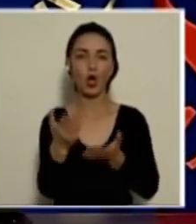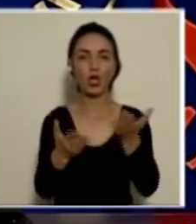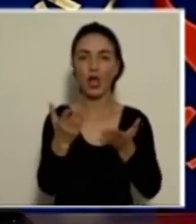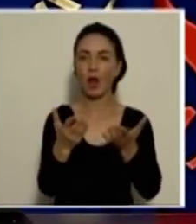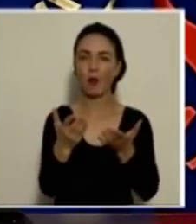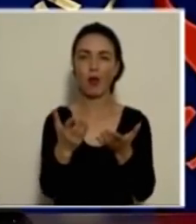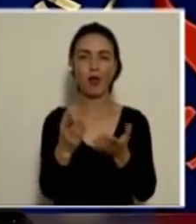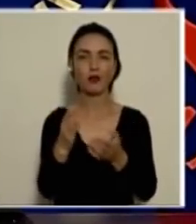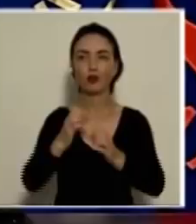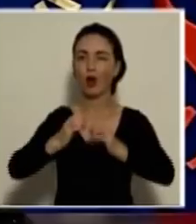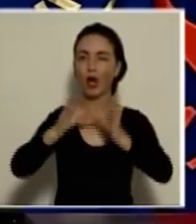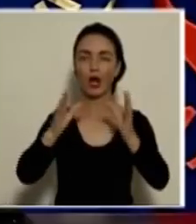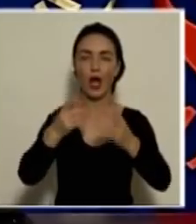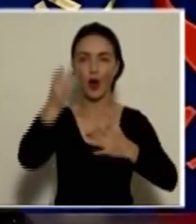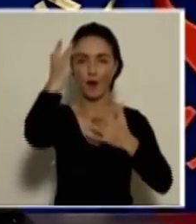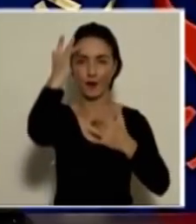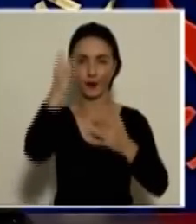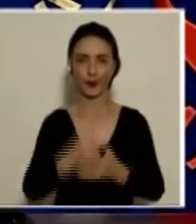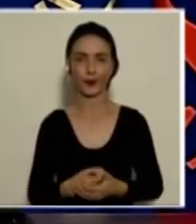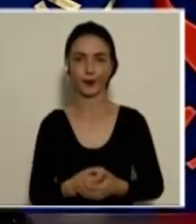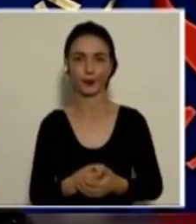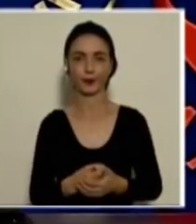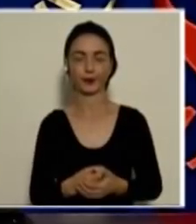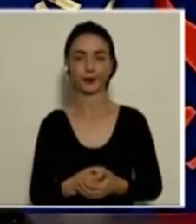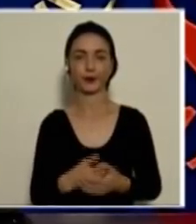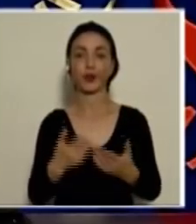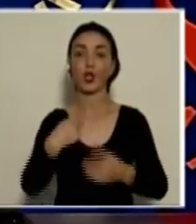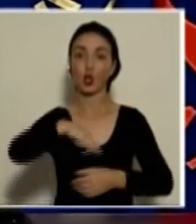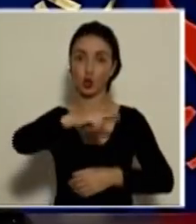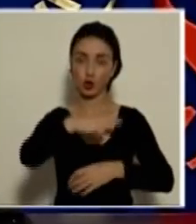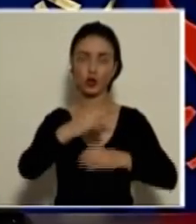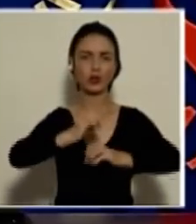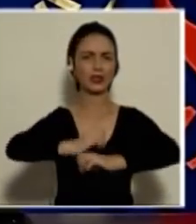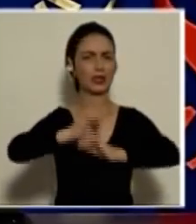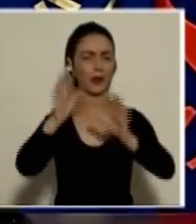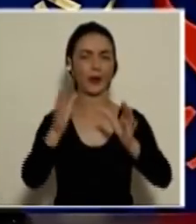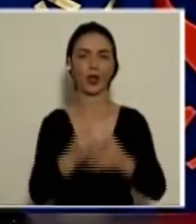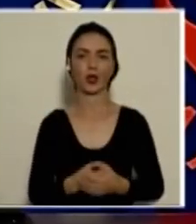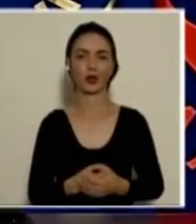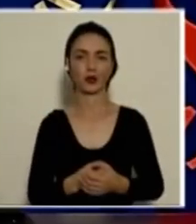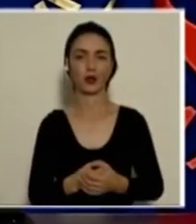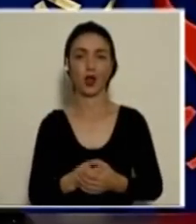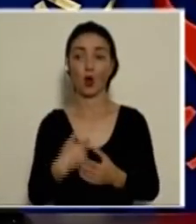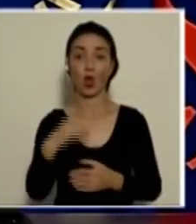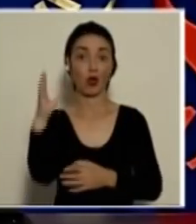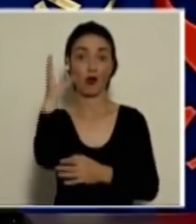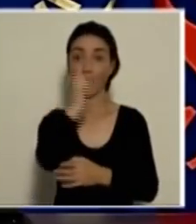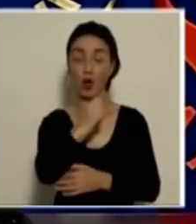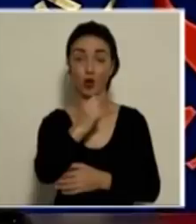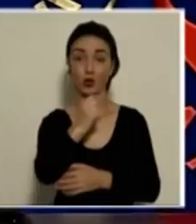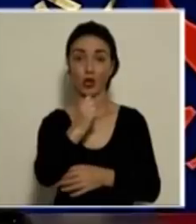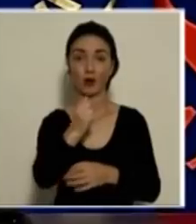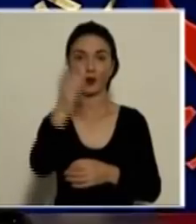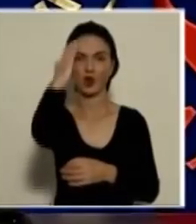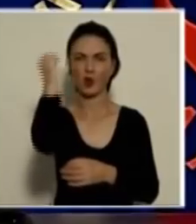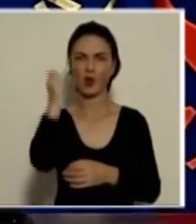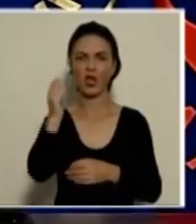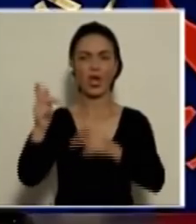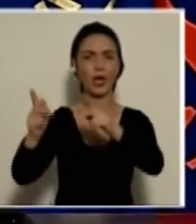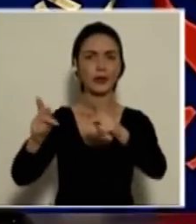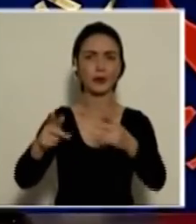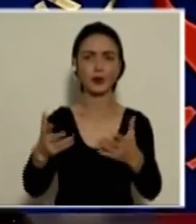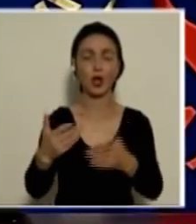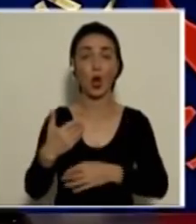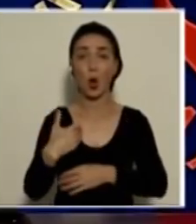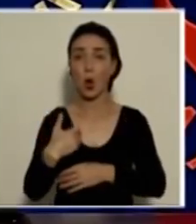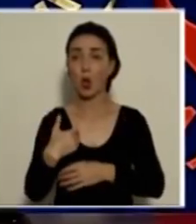clara la enfermedad. En ese sentido, hemos sido muy transparentes. entonces, cuando no encontramos una causa aparente de la persona